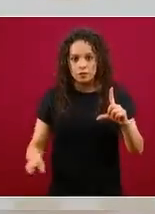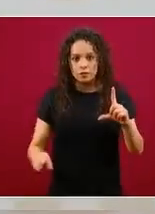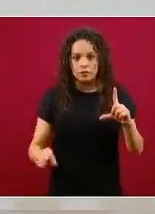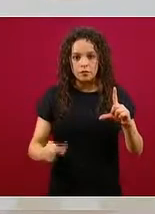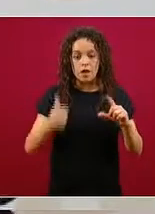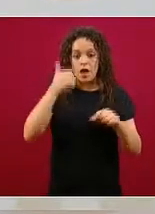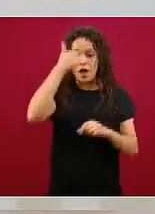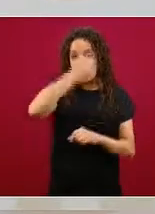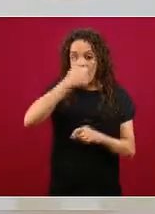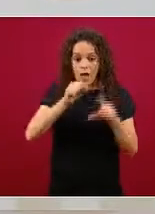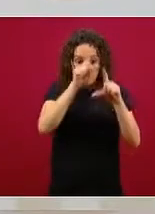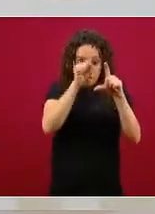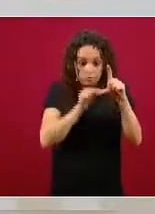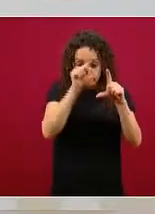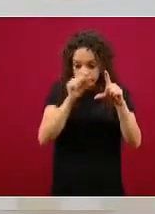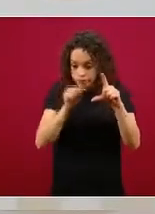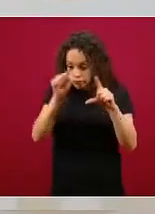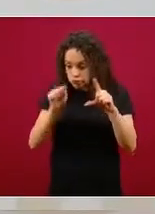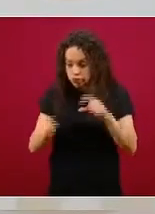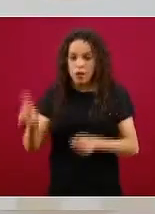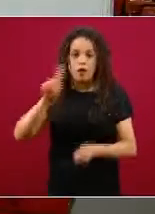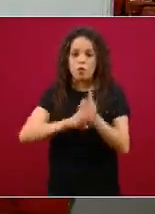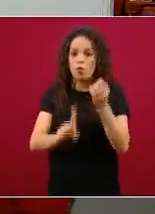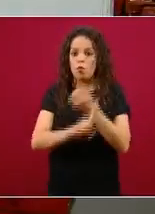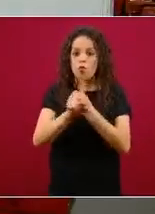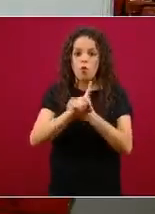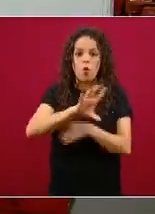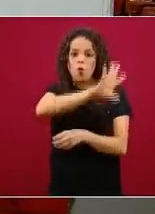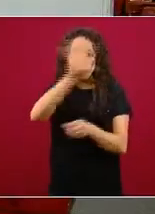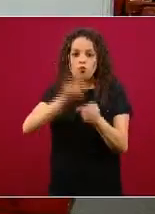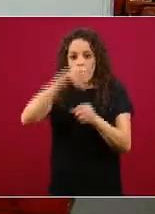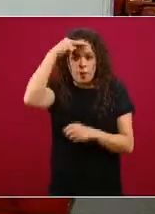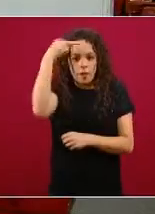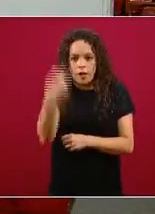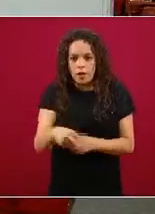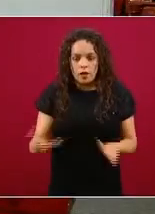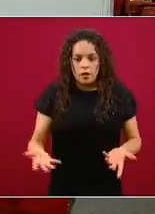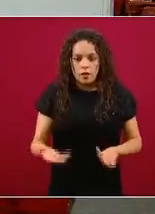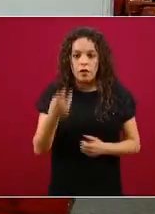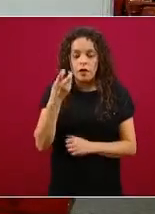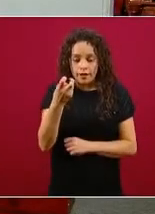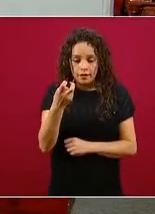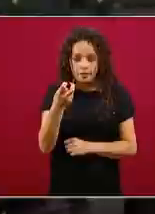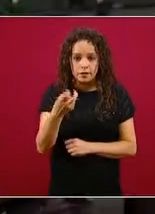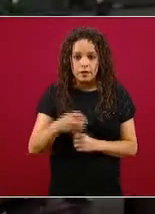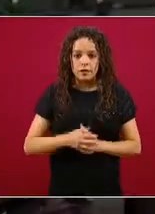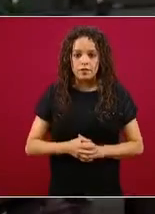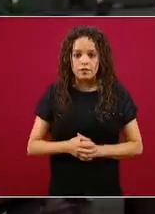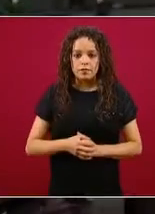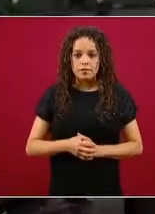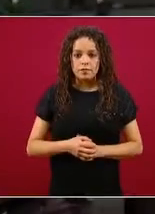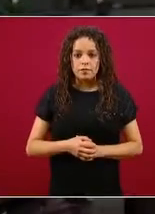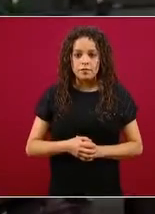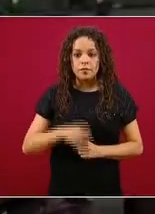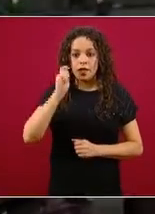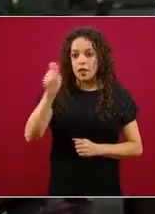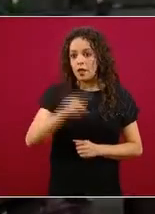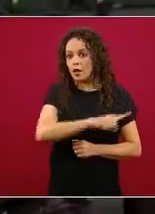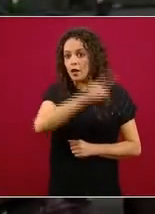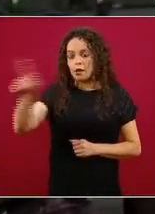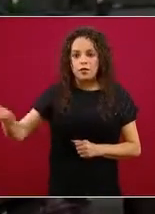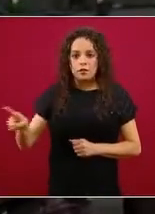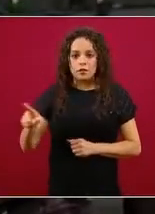es relevante para todo el país entonces respaldamos y apoyamos y estamos a disposición de nuestras y nuestros mandatarios